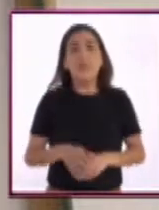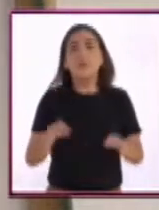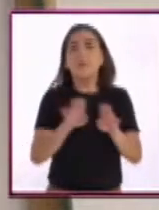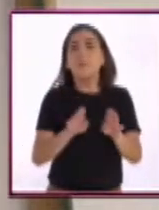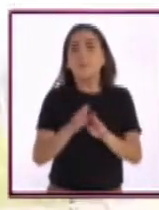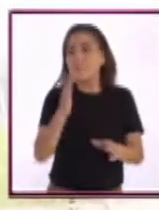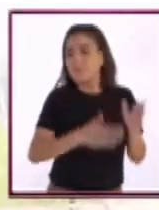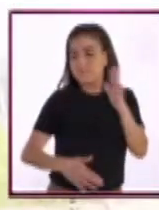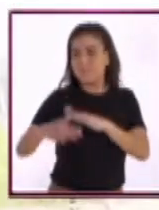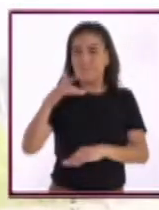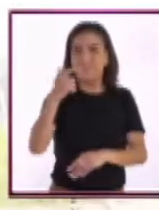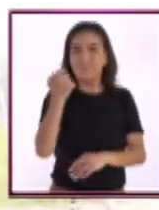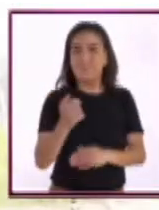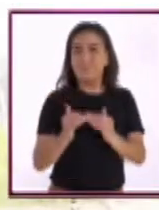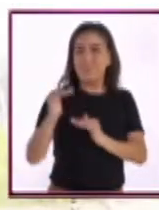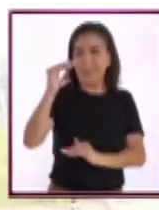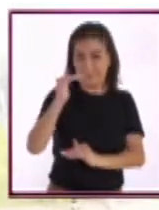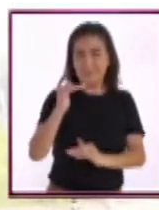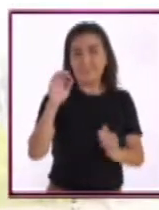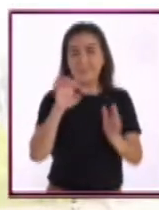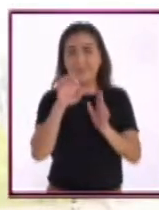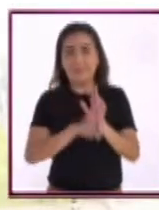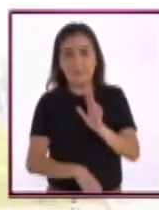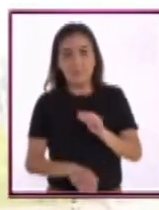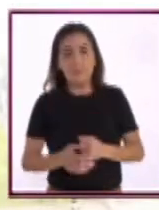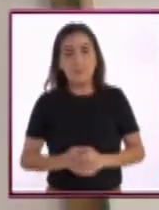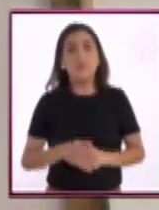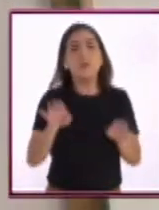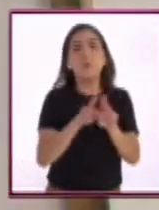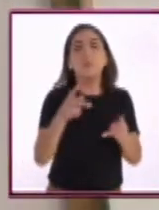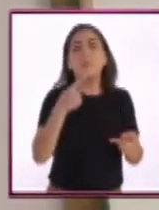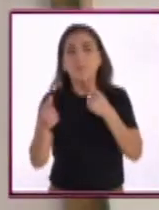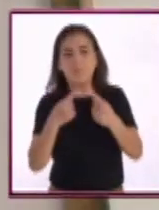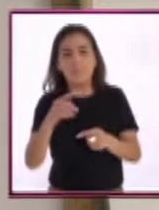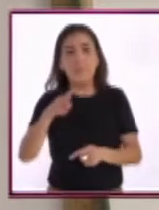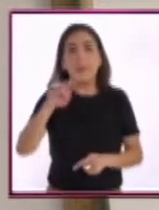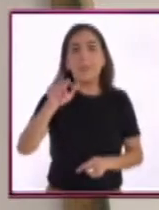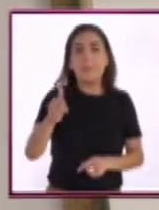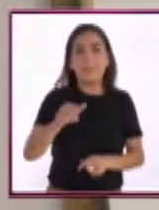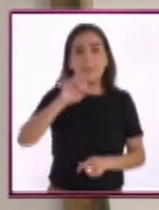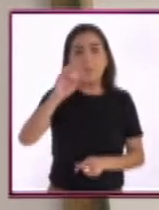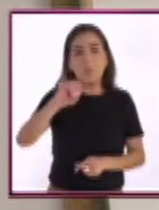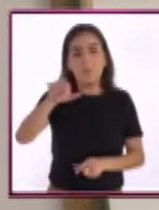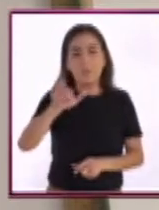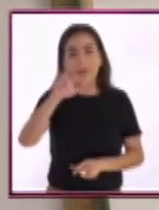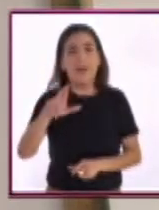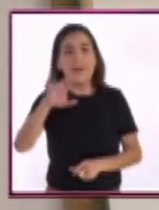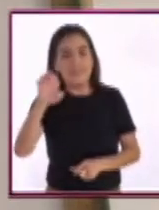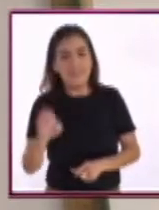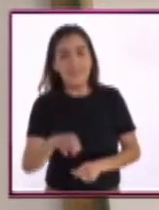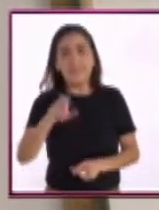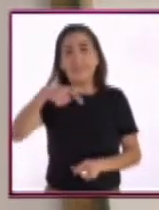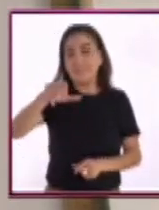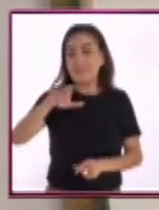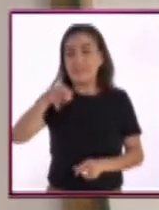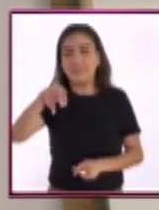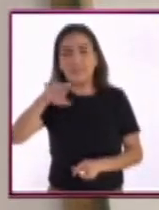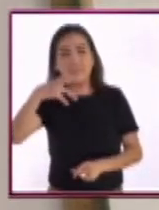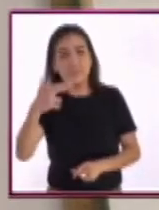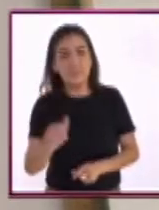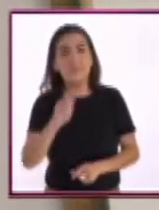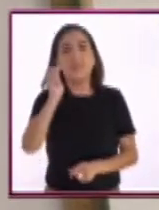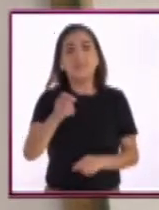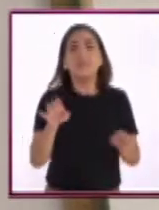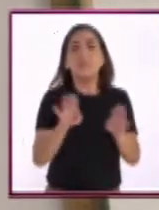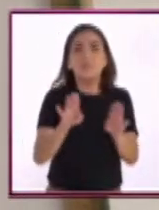implica estatus. Estatus. Retomamos una técnica vernácula que es el bare, que o bajare, que o quincha